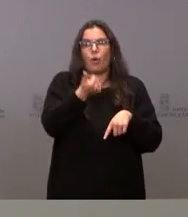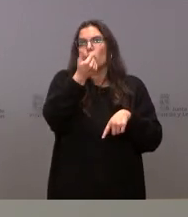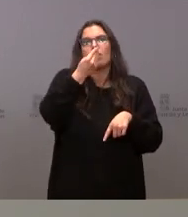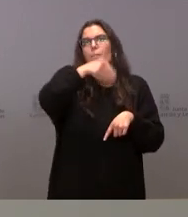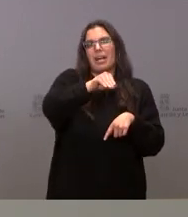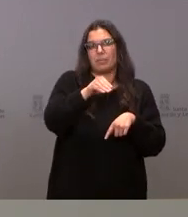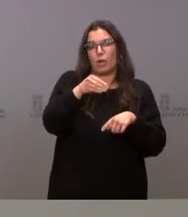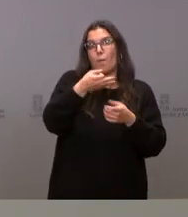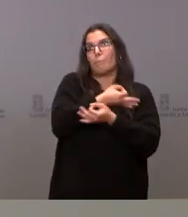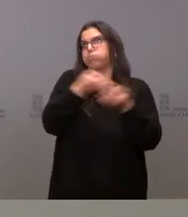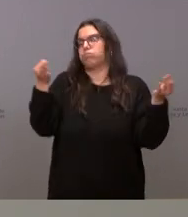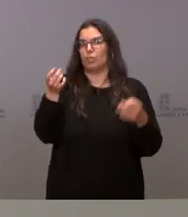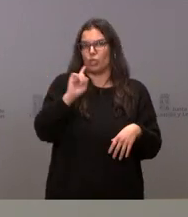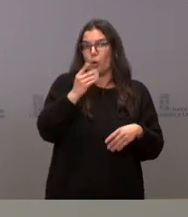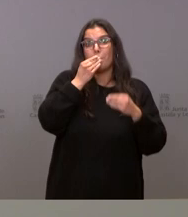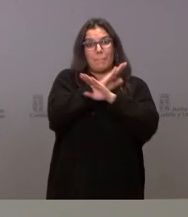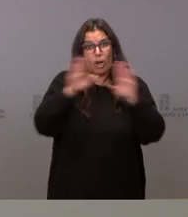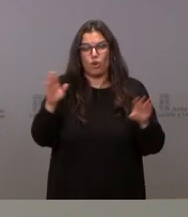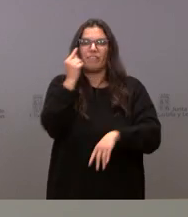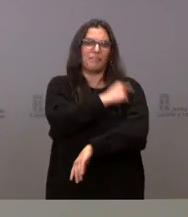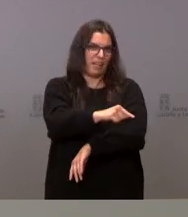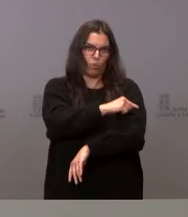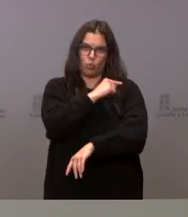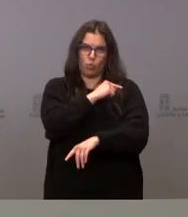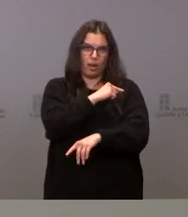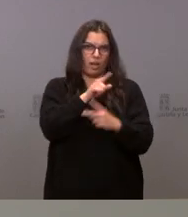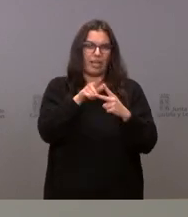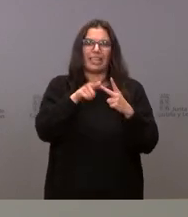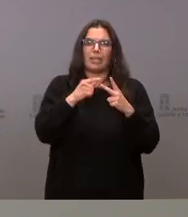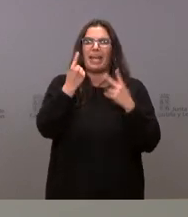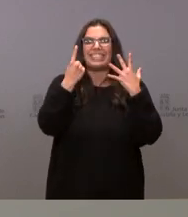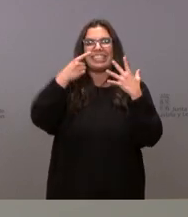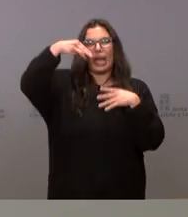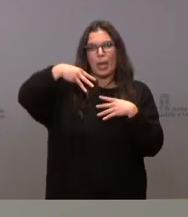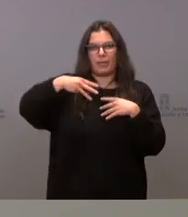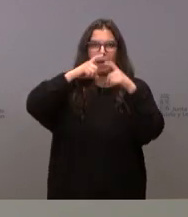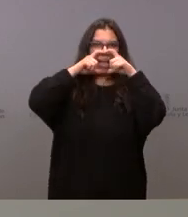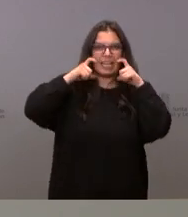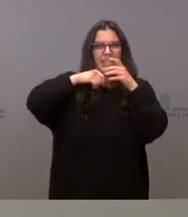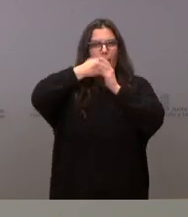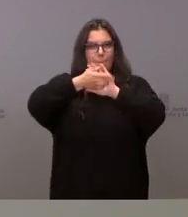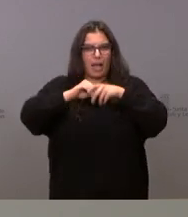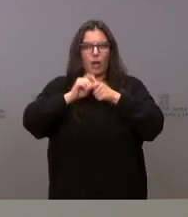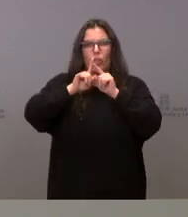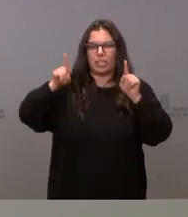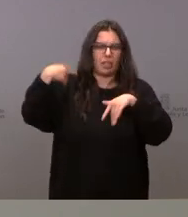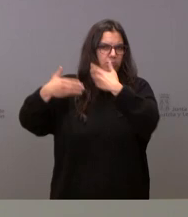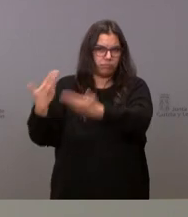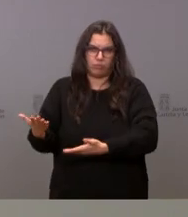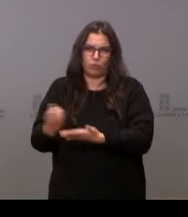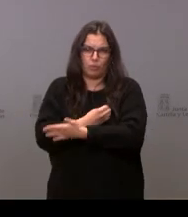es la esencial. La esencial siguen siendo las vacunas y las 6M y es fundamental la mascarilla y su aplicación correcta.